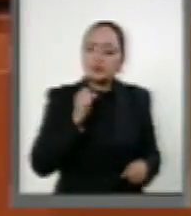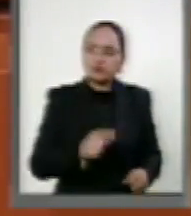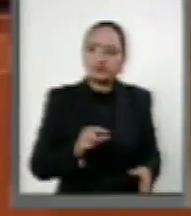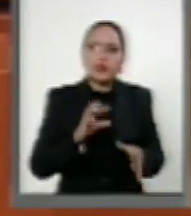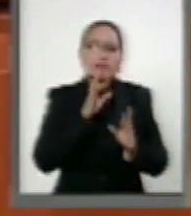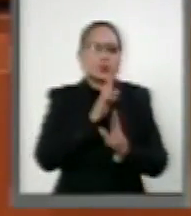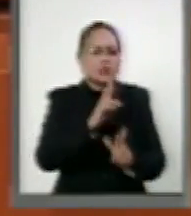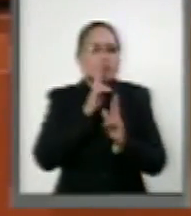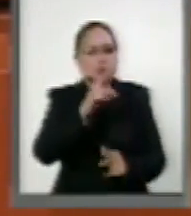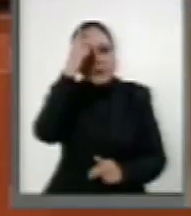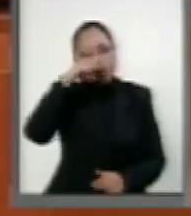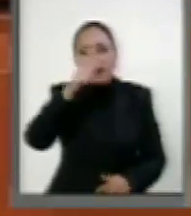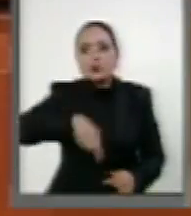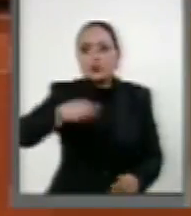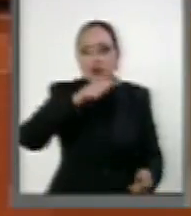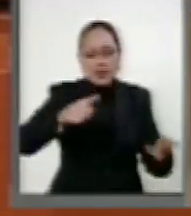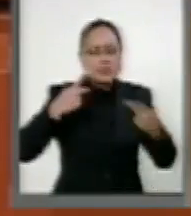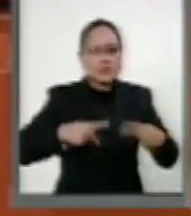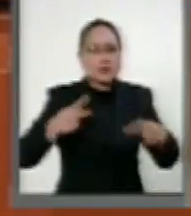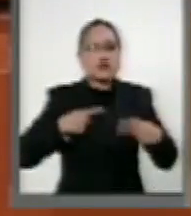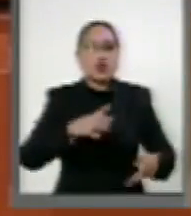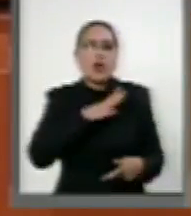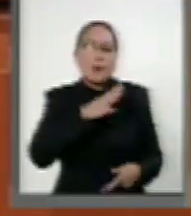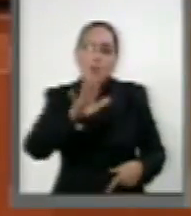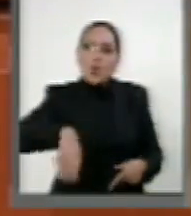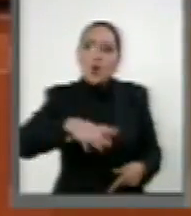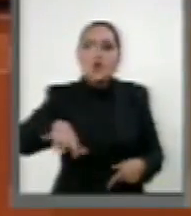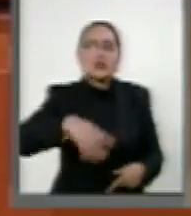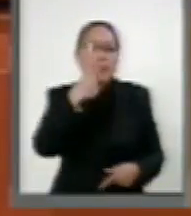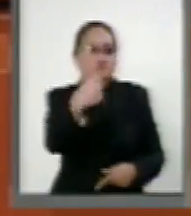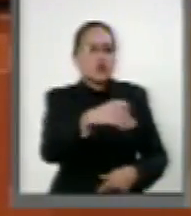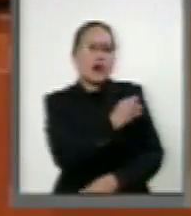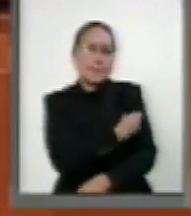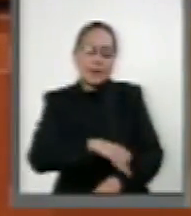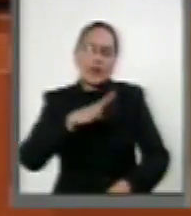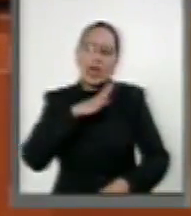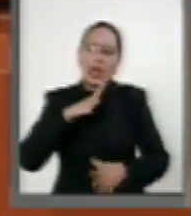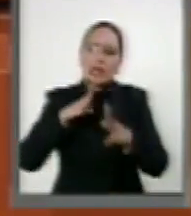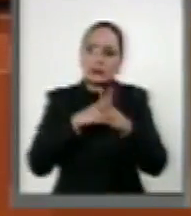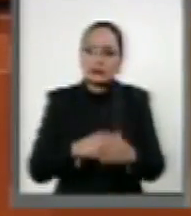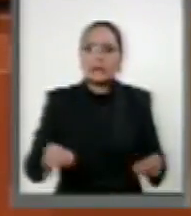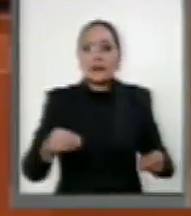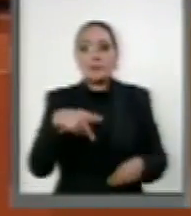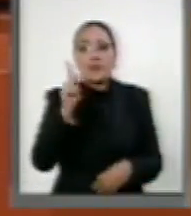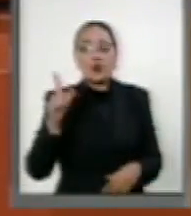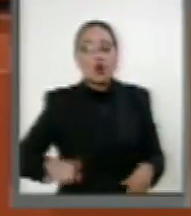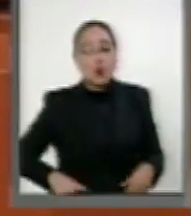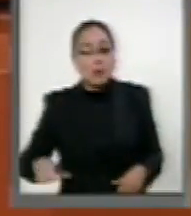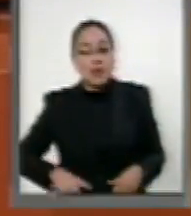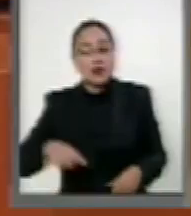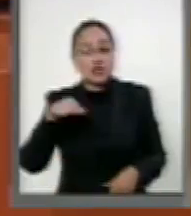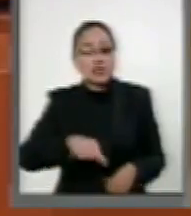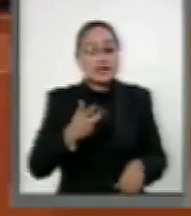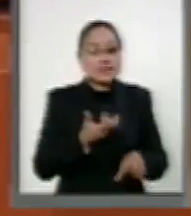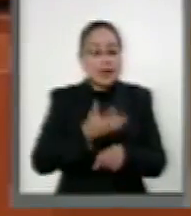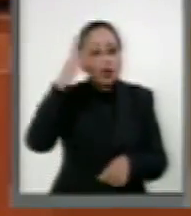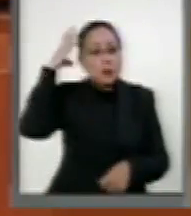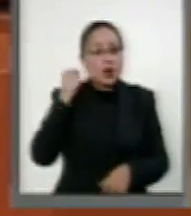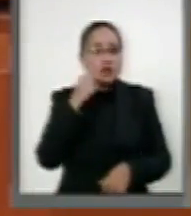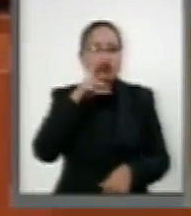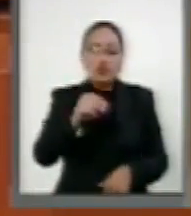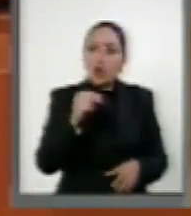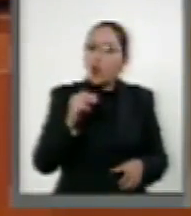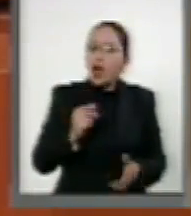familias que buscan a sus familiares desaparecidos. Sin embargo, el gobierno del Estado no accedió a la posibilidad de